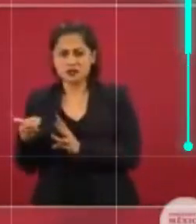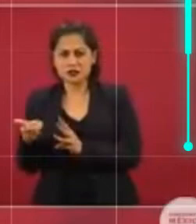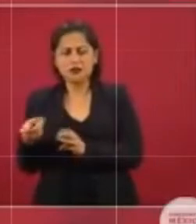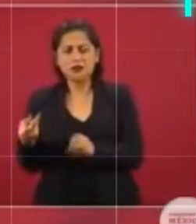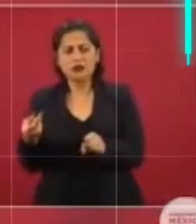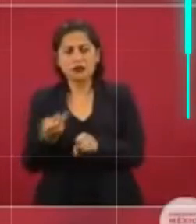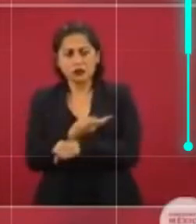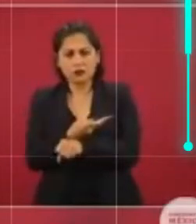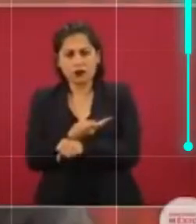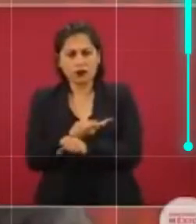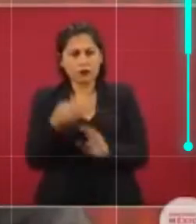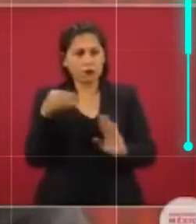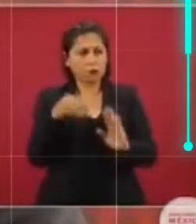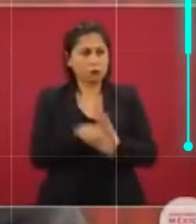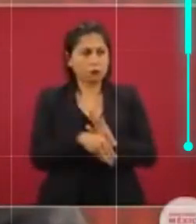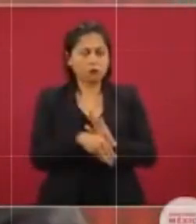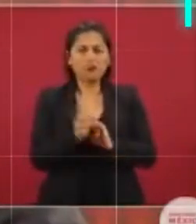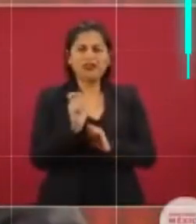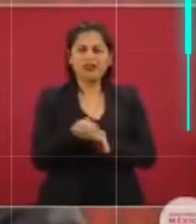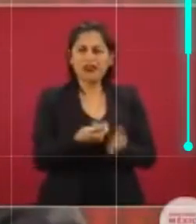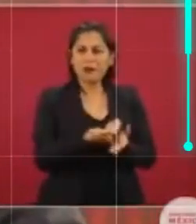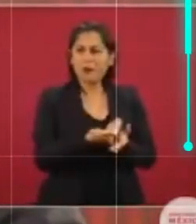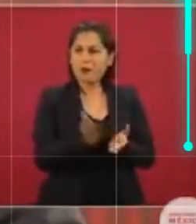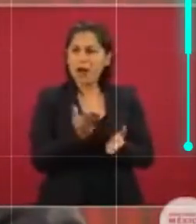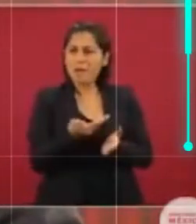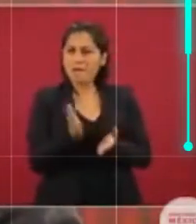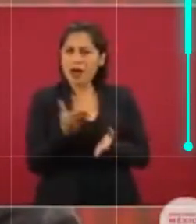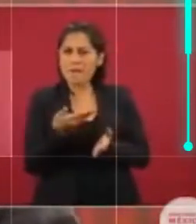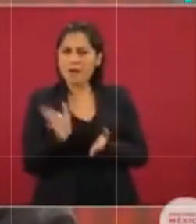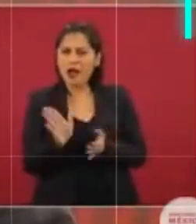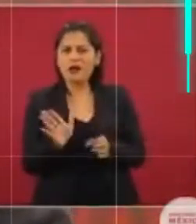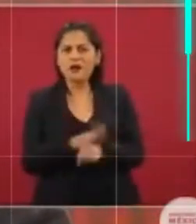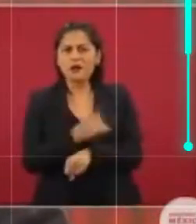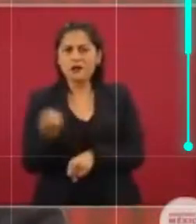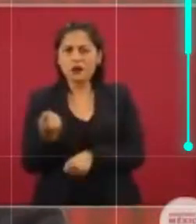mecanismo de evasión,